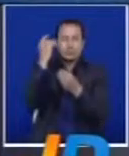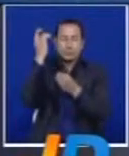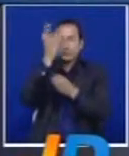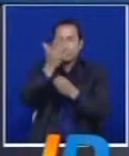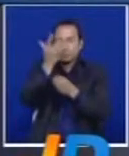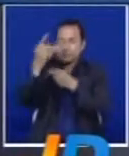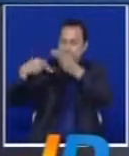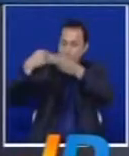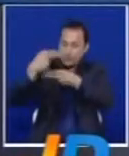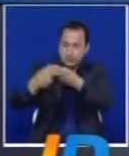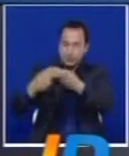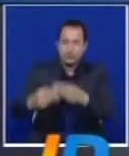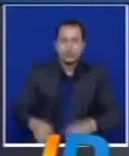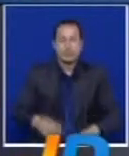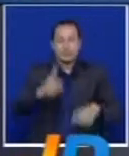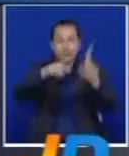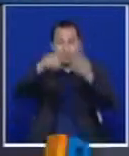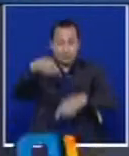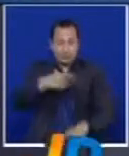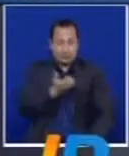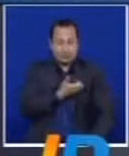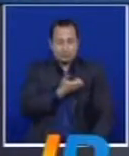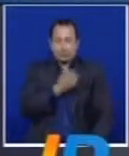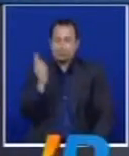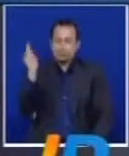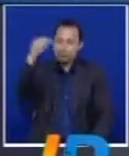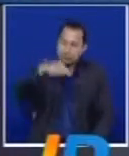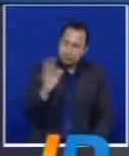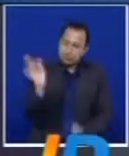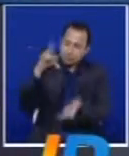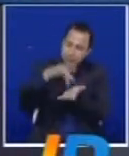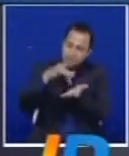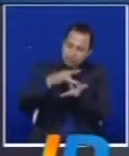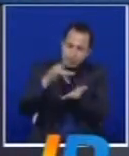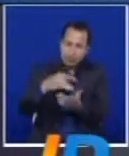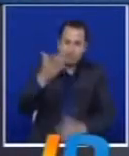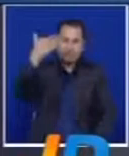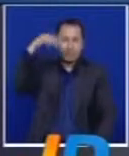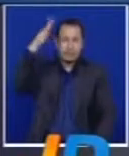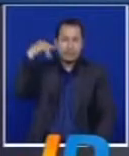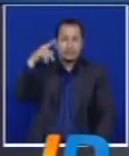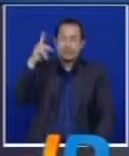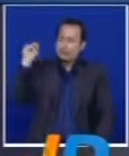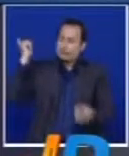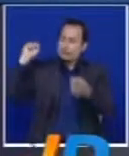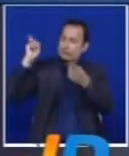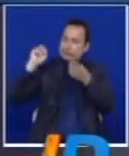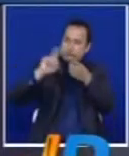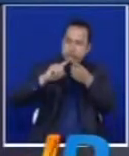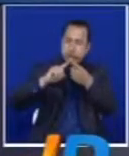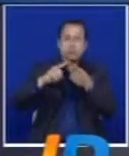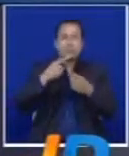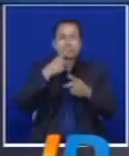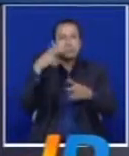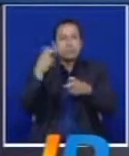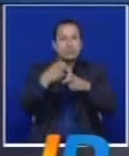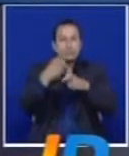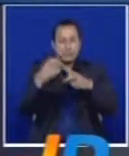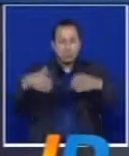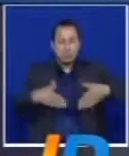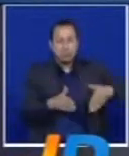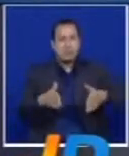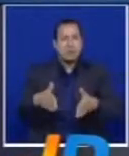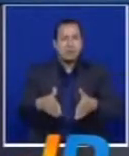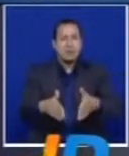Justamente muchos de los alcaldes que asisten a esta cumbre tuvieron que hacer una larga travesía para llegar a Cali por el mal estado de las vías o la